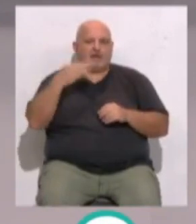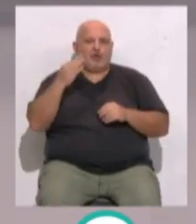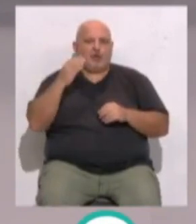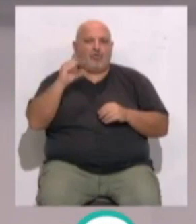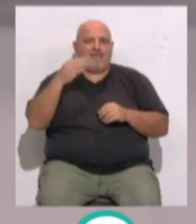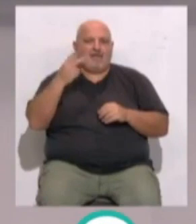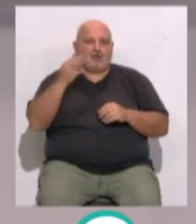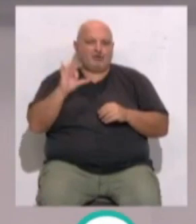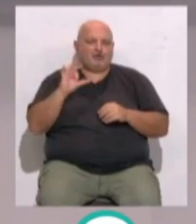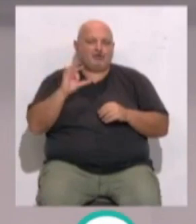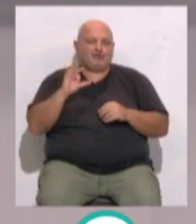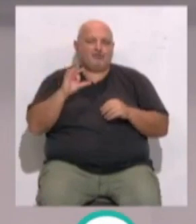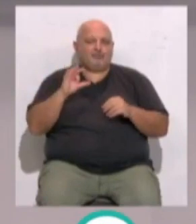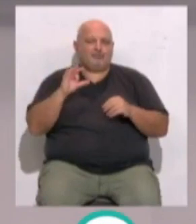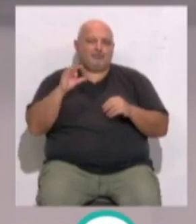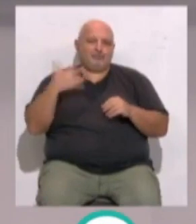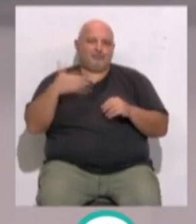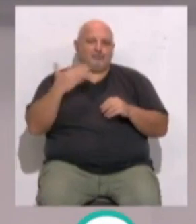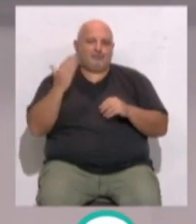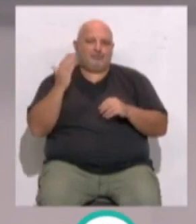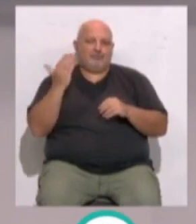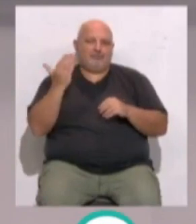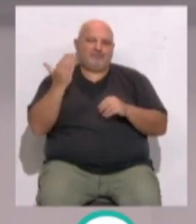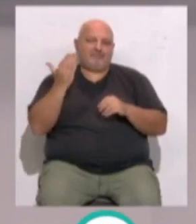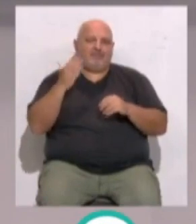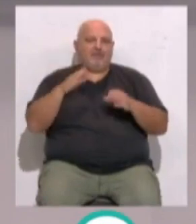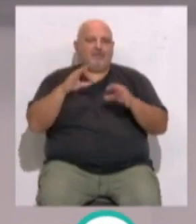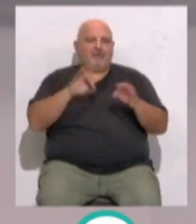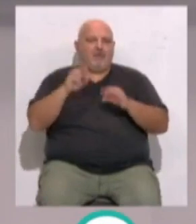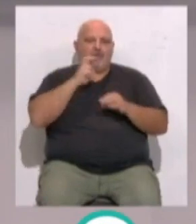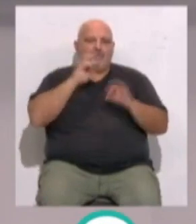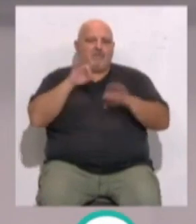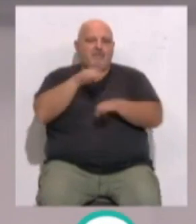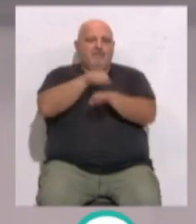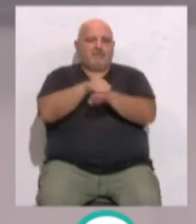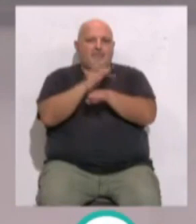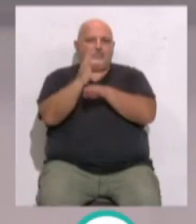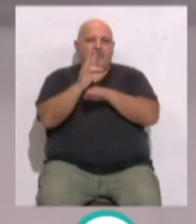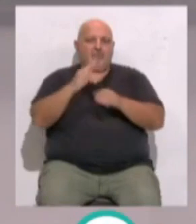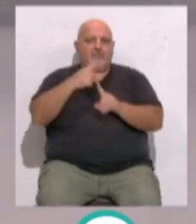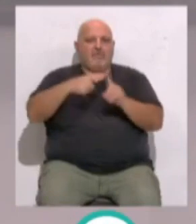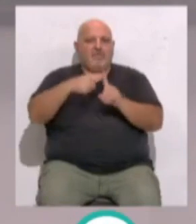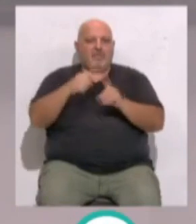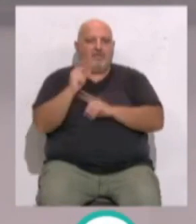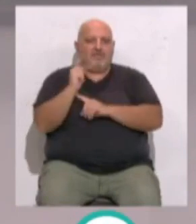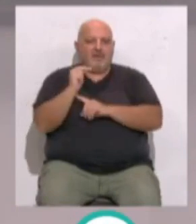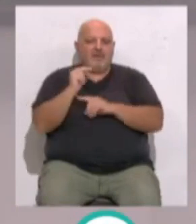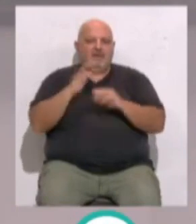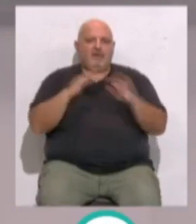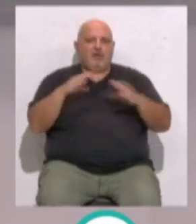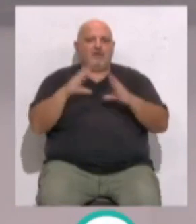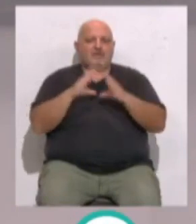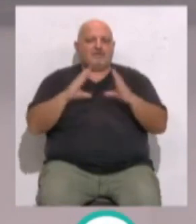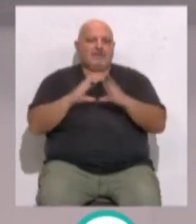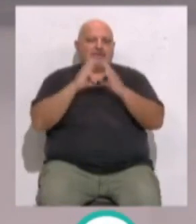Ceballos ha golpeado a la comunidad católica. El obispado ha preparado una capilla ardiente hasta el mediodía de este viernes en la